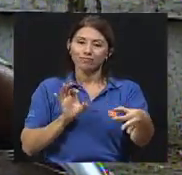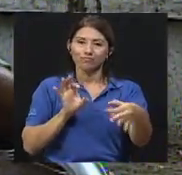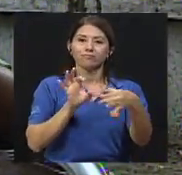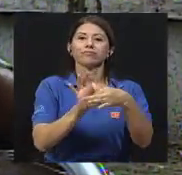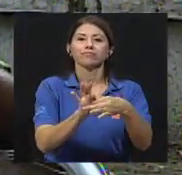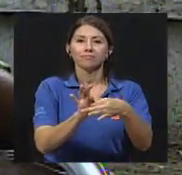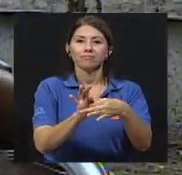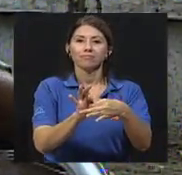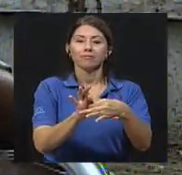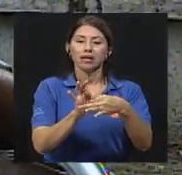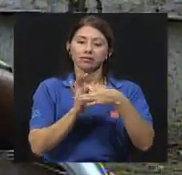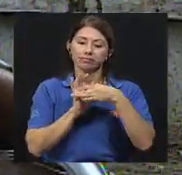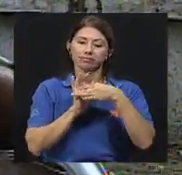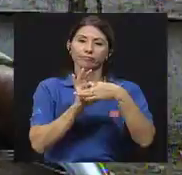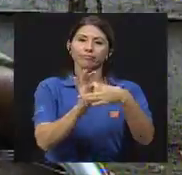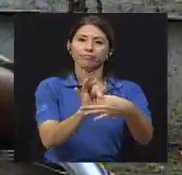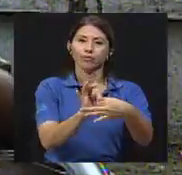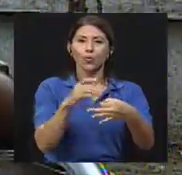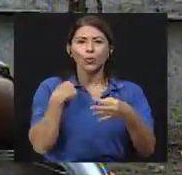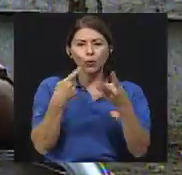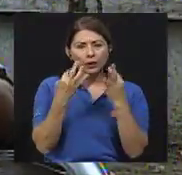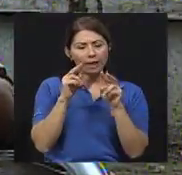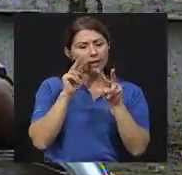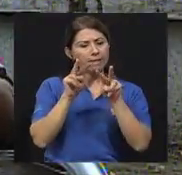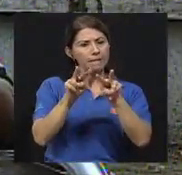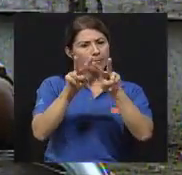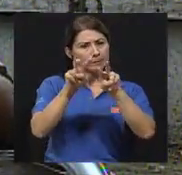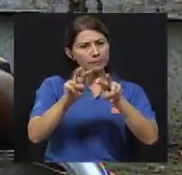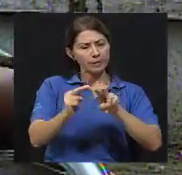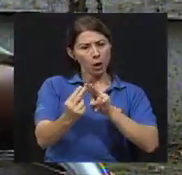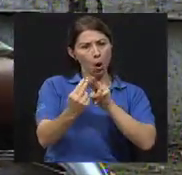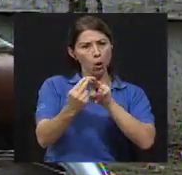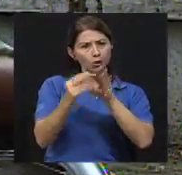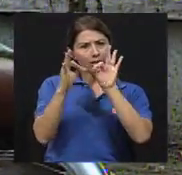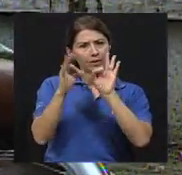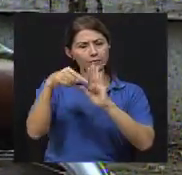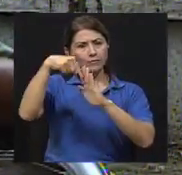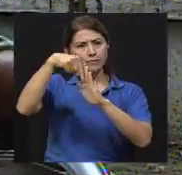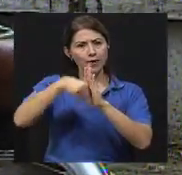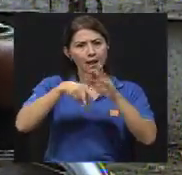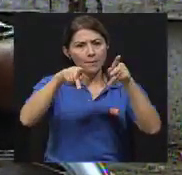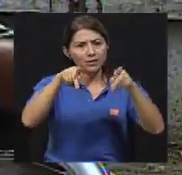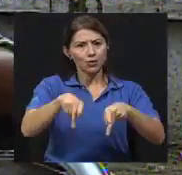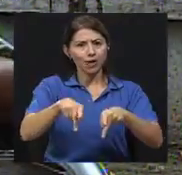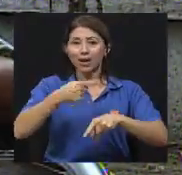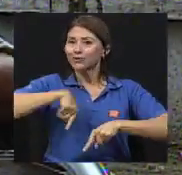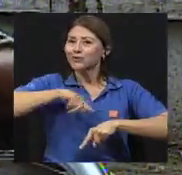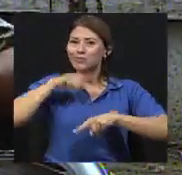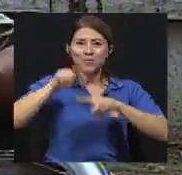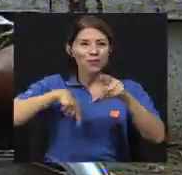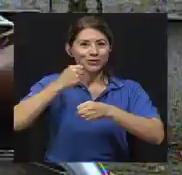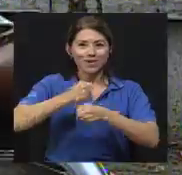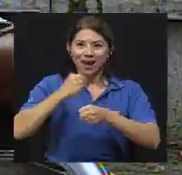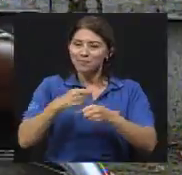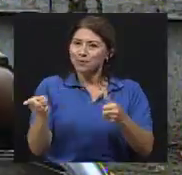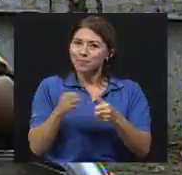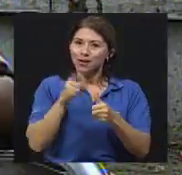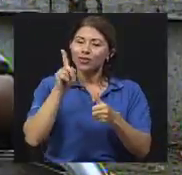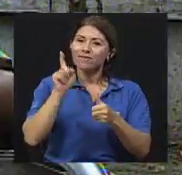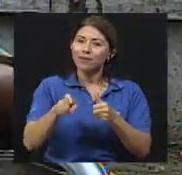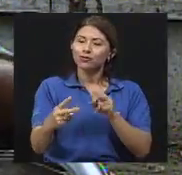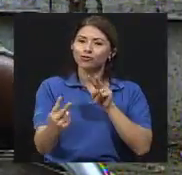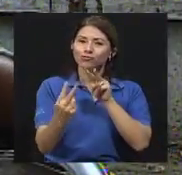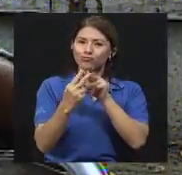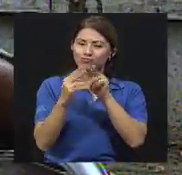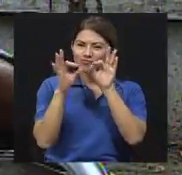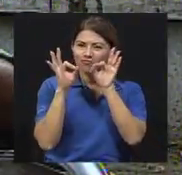y como relación, uno trata de conocer a la persona, ¿verdad? Nosotros no podemos accionar sin antes saber quién es